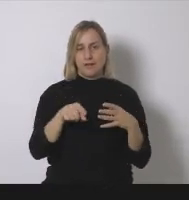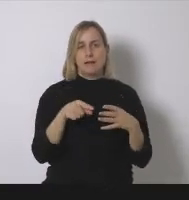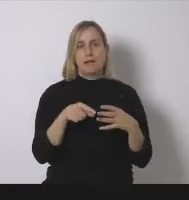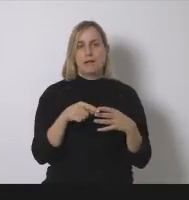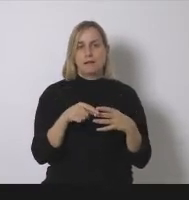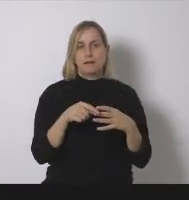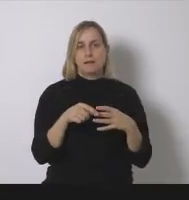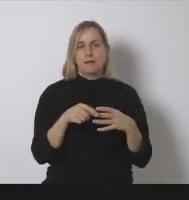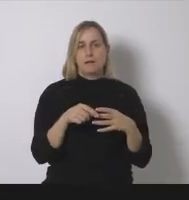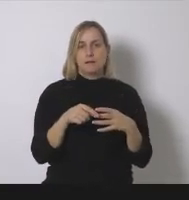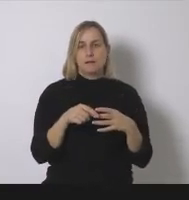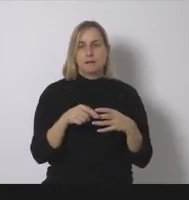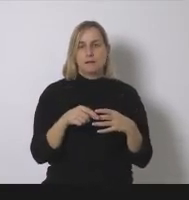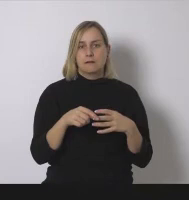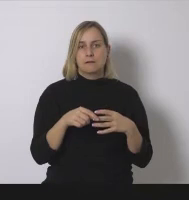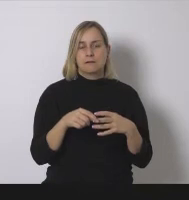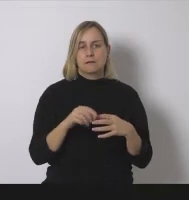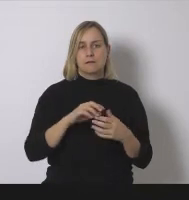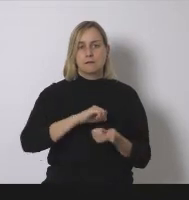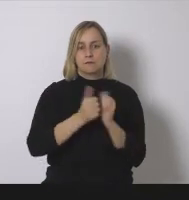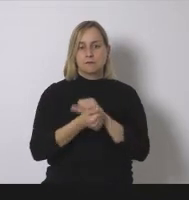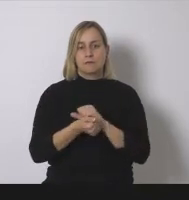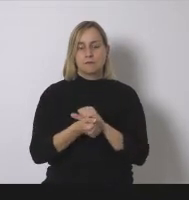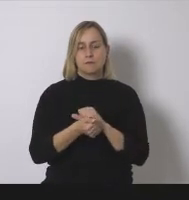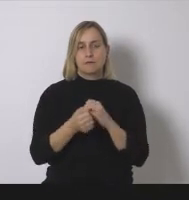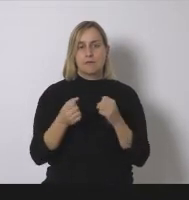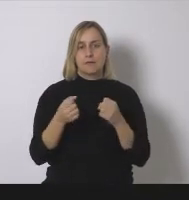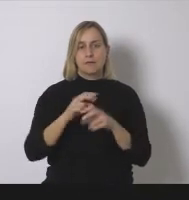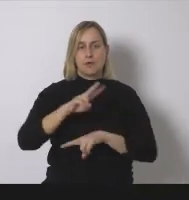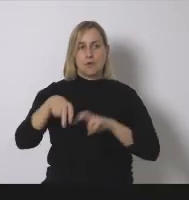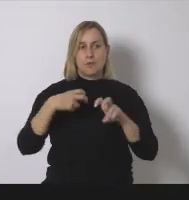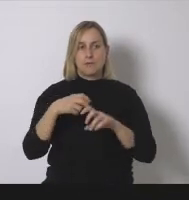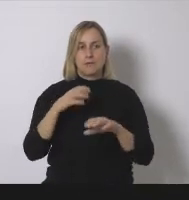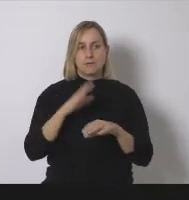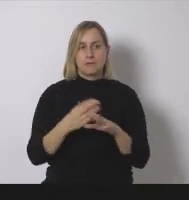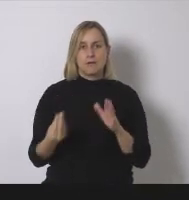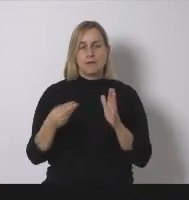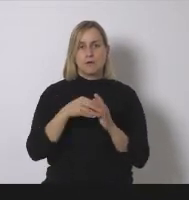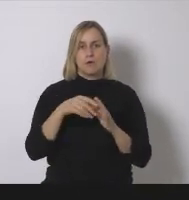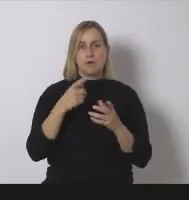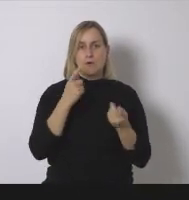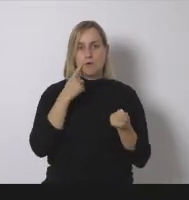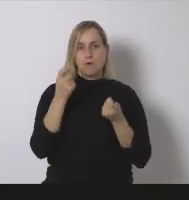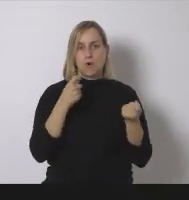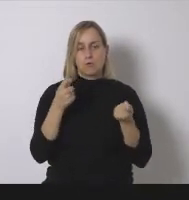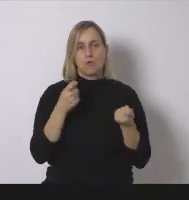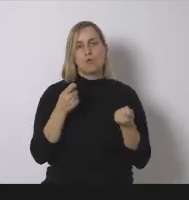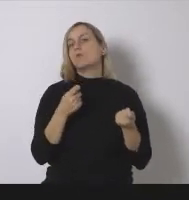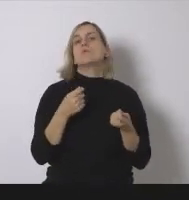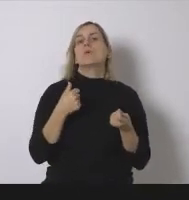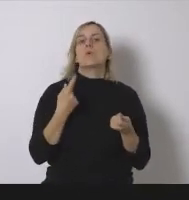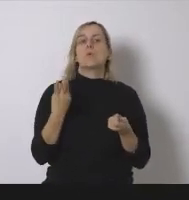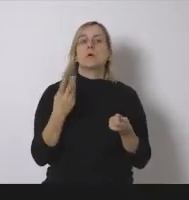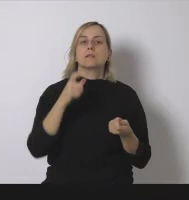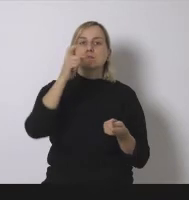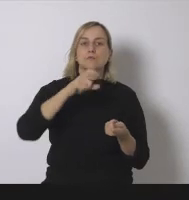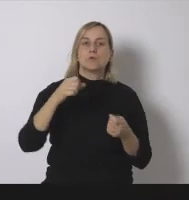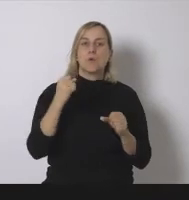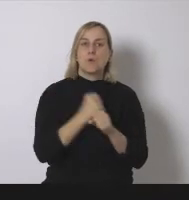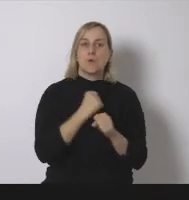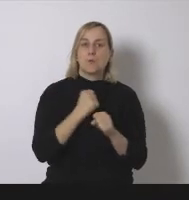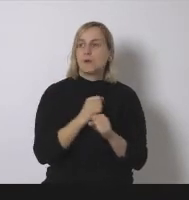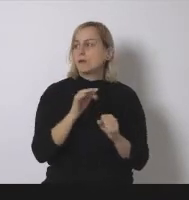para que tengamos todos un orden de magnitud de cuánto ocuparía y voy a pasar muy rápido por estas slides si es necesario